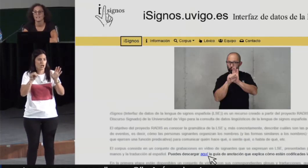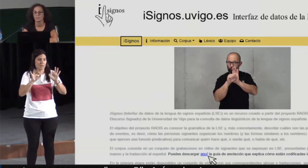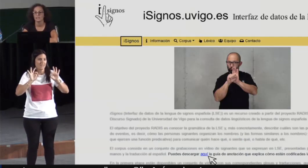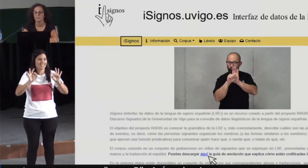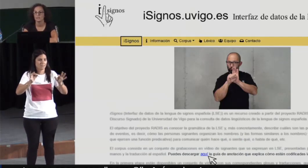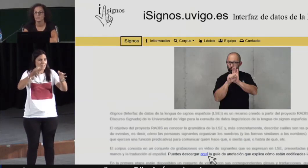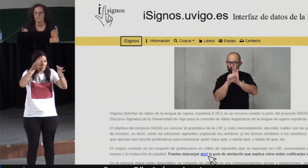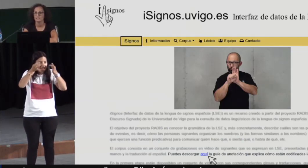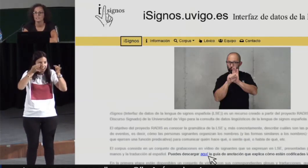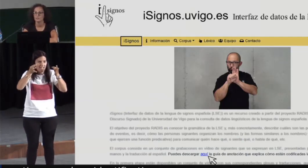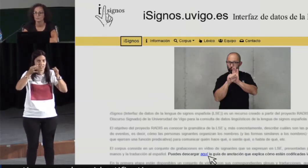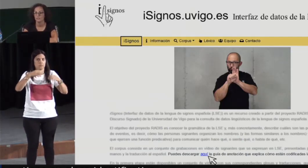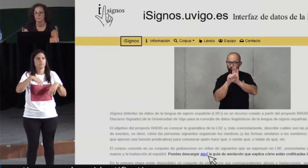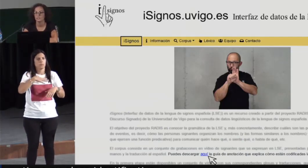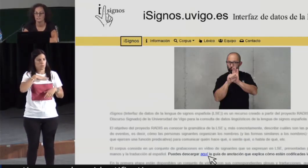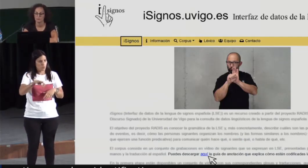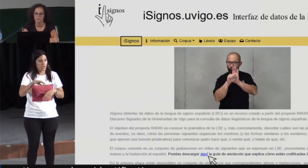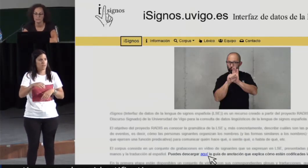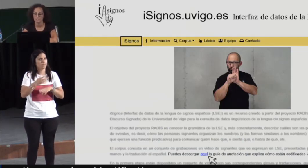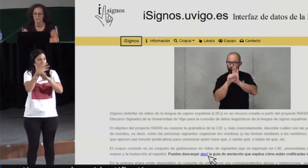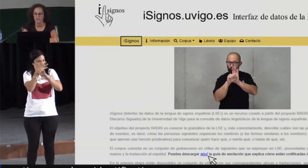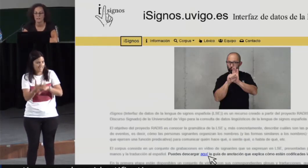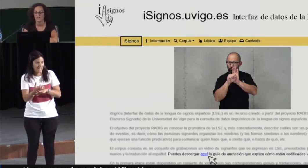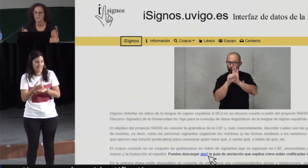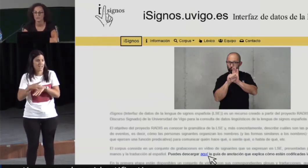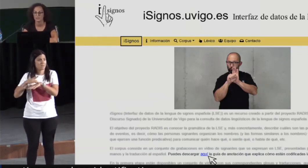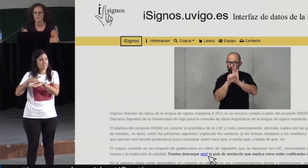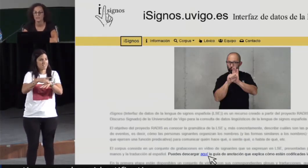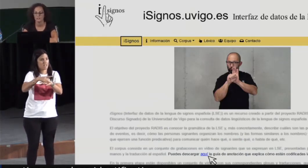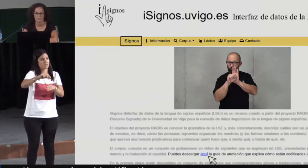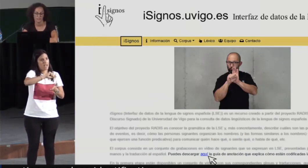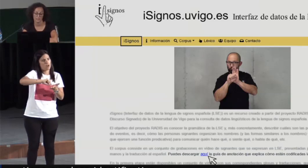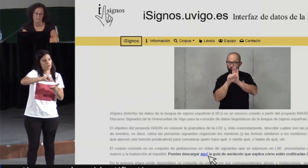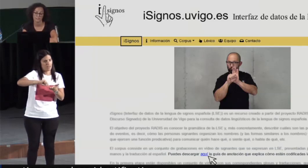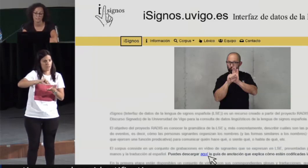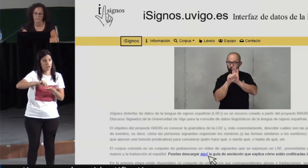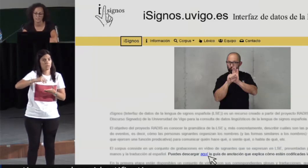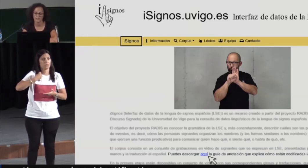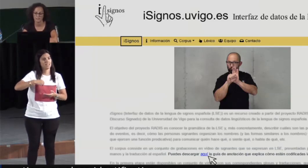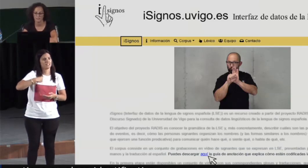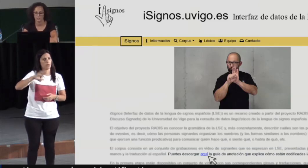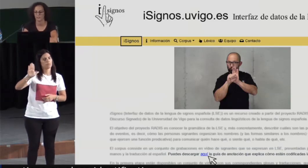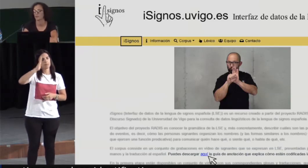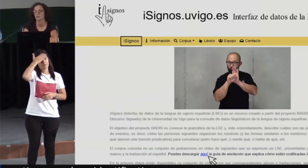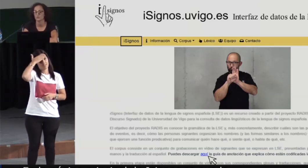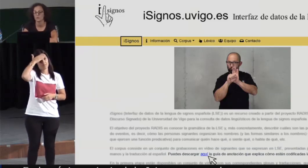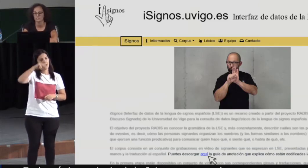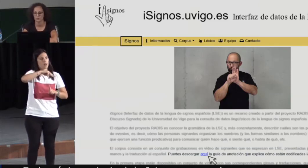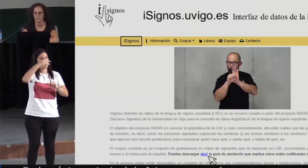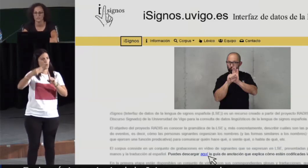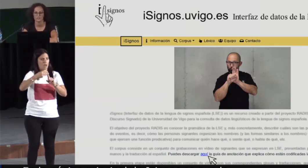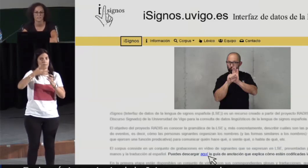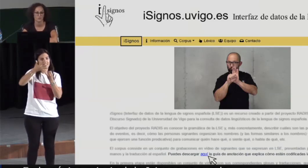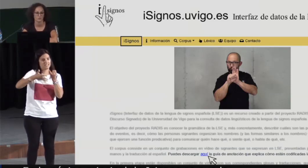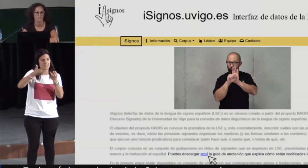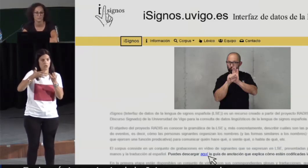En la página principal de iSignos es posible descargar la guía de anotación en la que se detallan cómo están